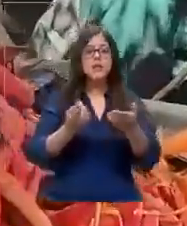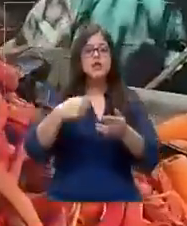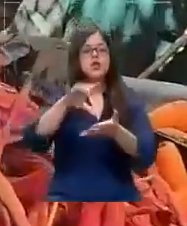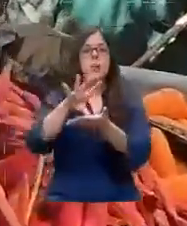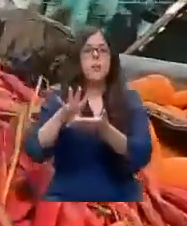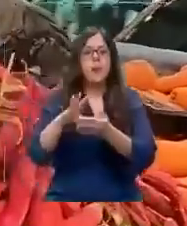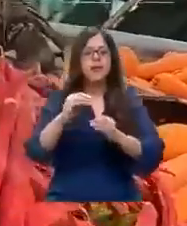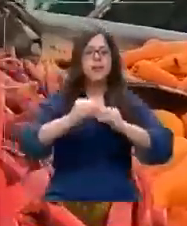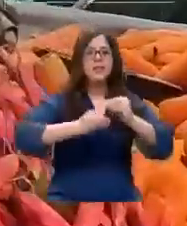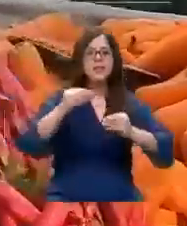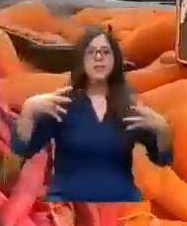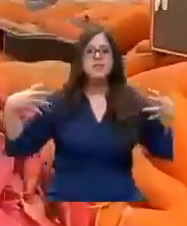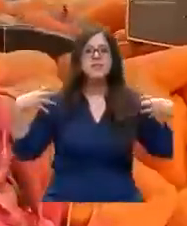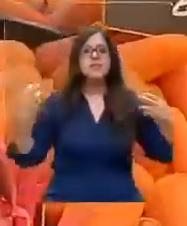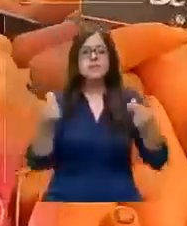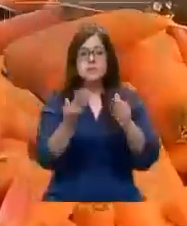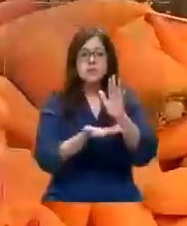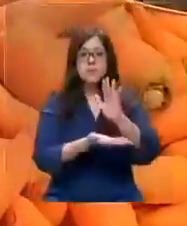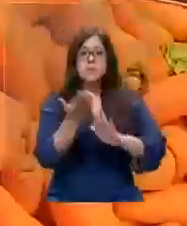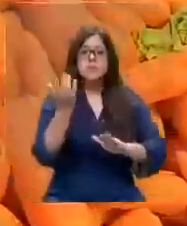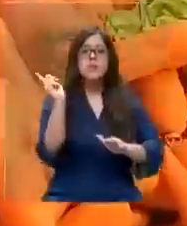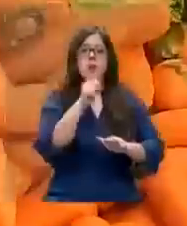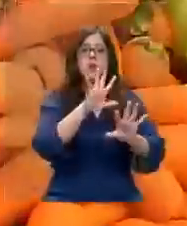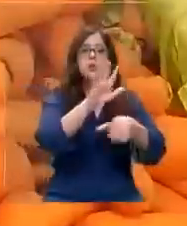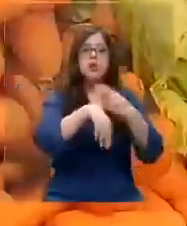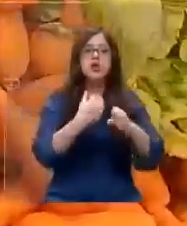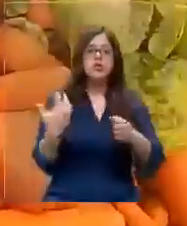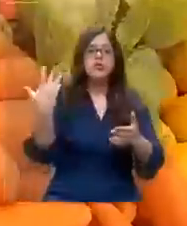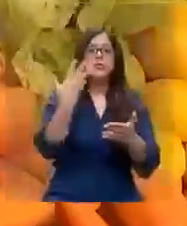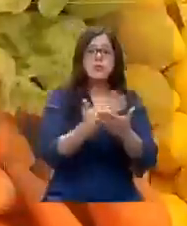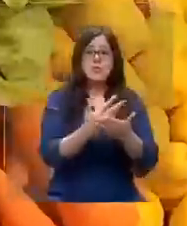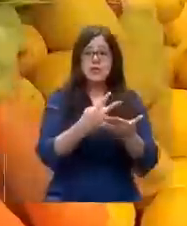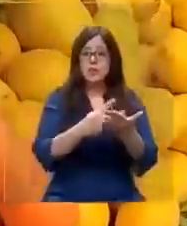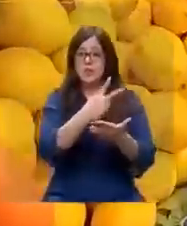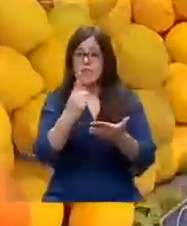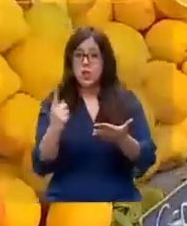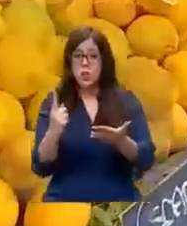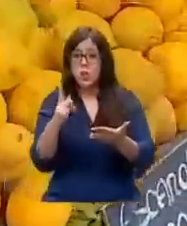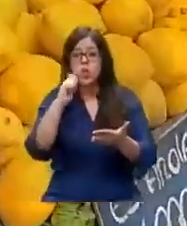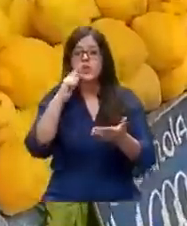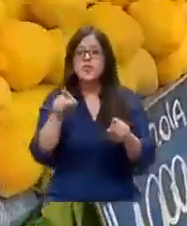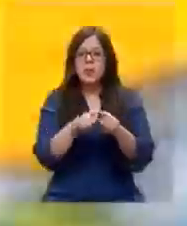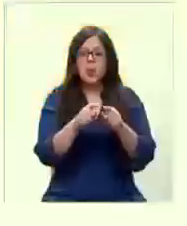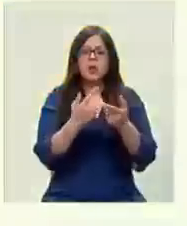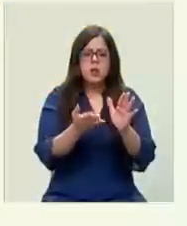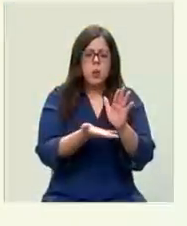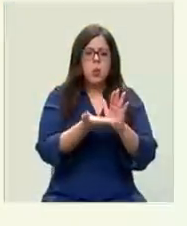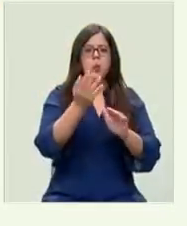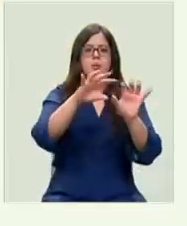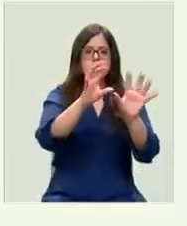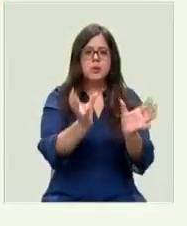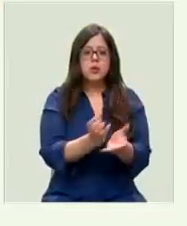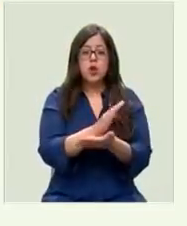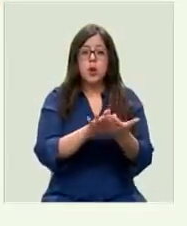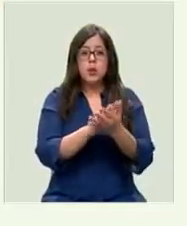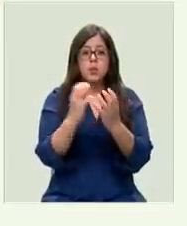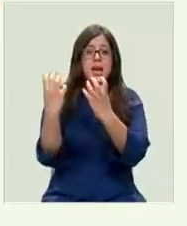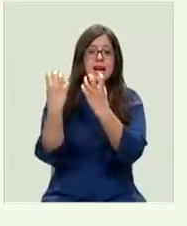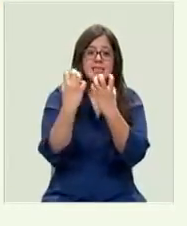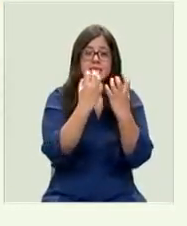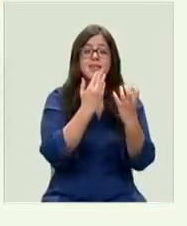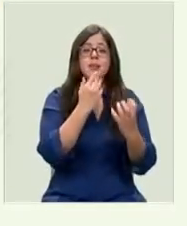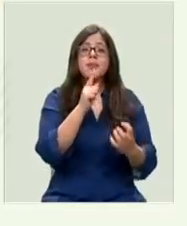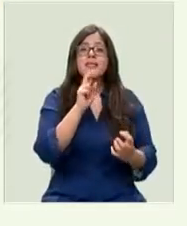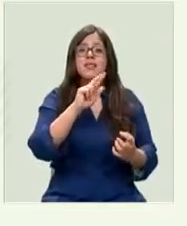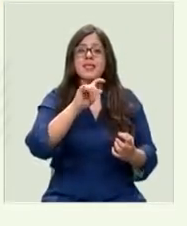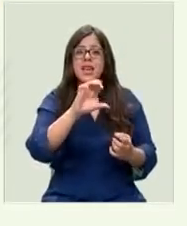Su nivel más alto en la última década alcanzaron durante 2021 los alimentos a nivel internacional, por ejemplo, el maíz y el trigo,